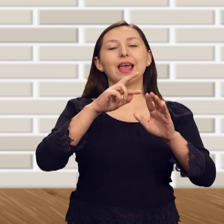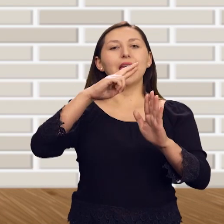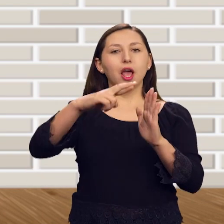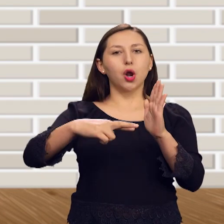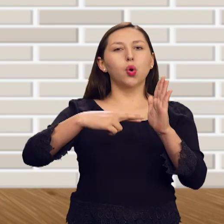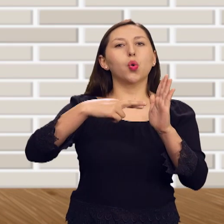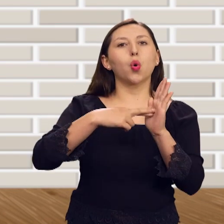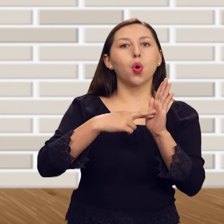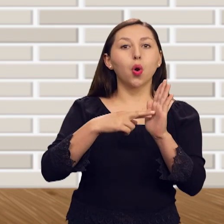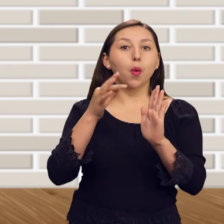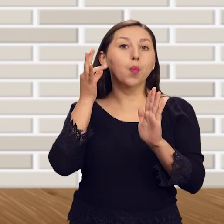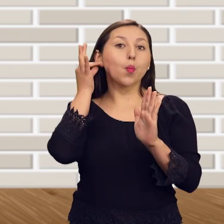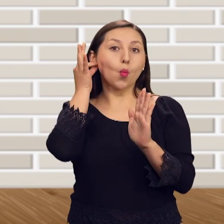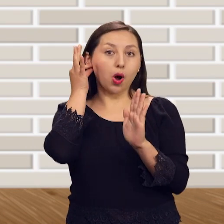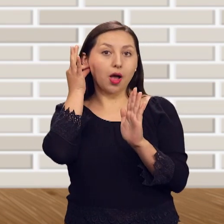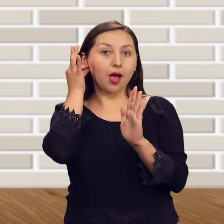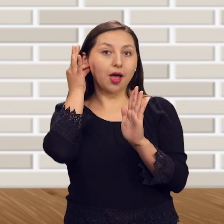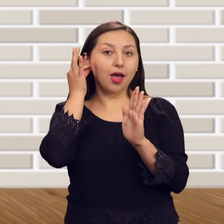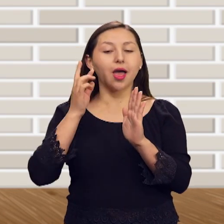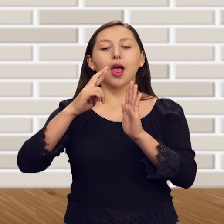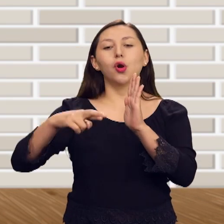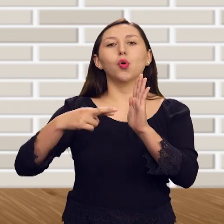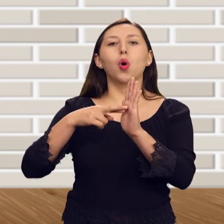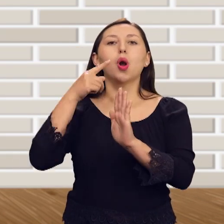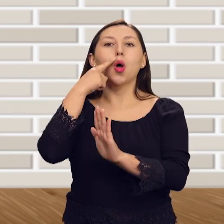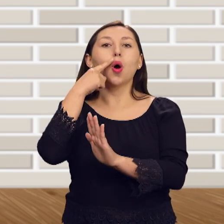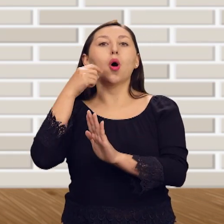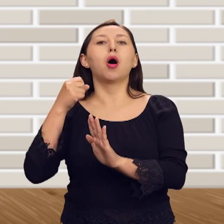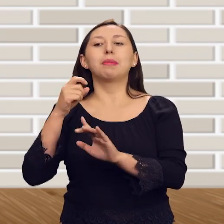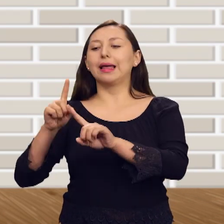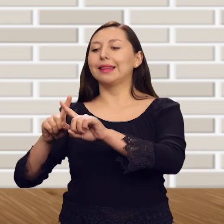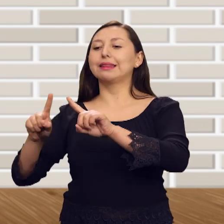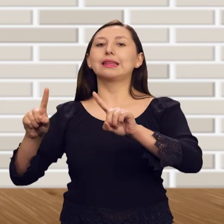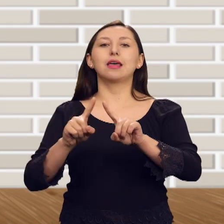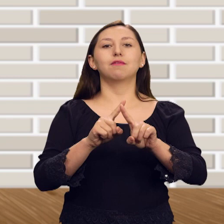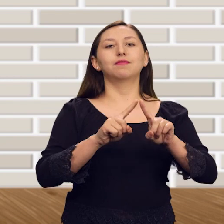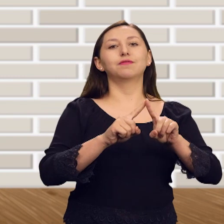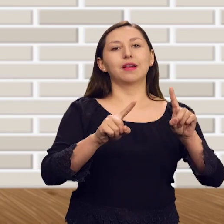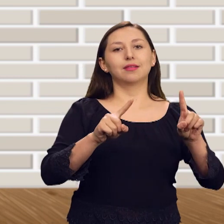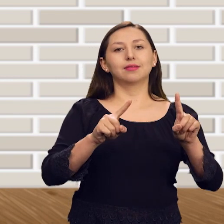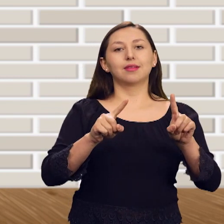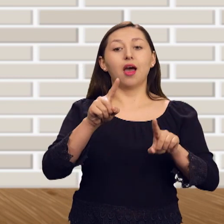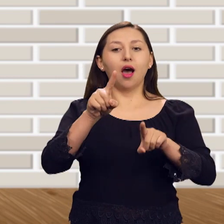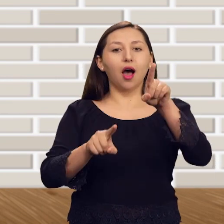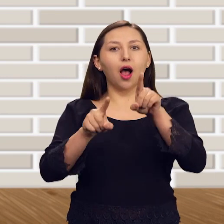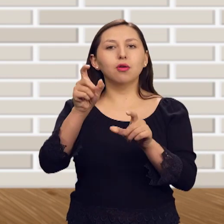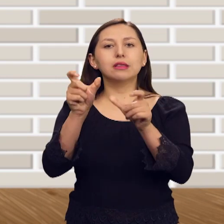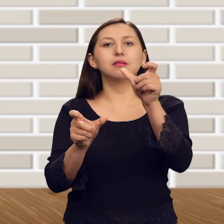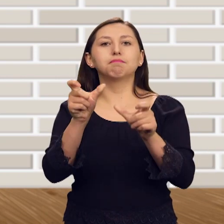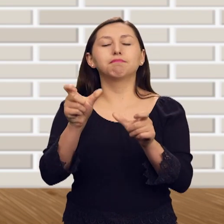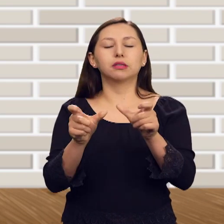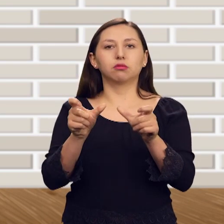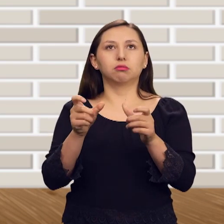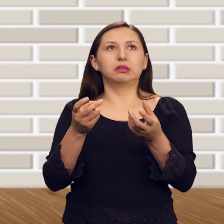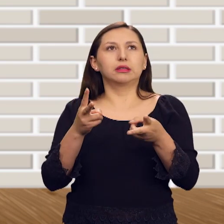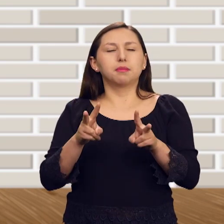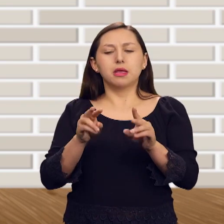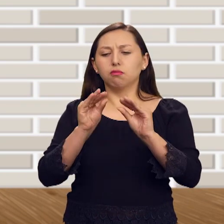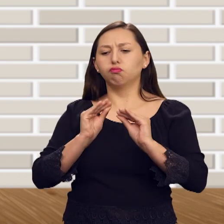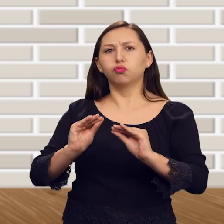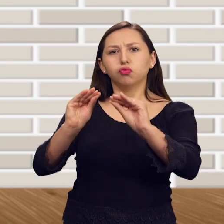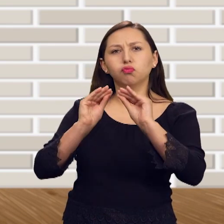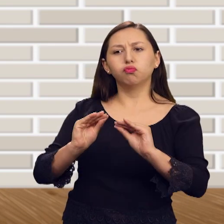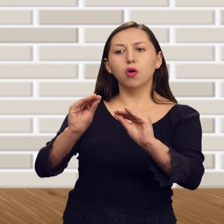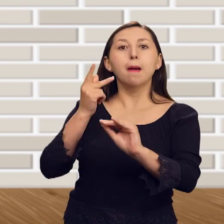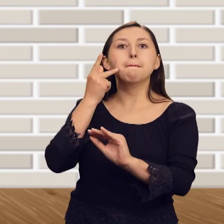deberíamos cumplir dentro de la sociedad. Estos estereotipos son aprendidos por niñas y niños dentro